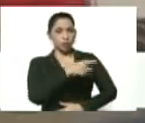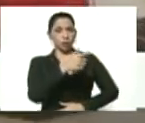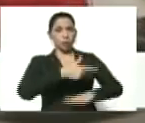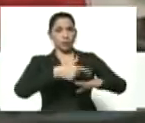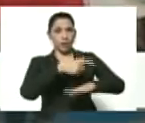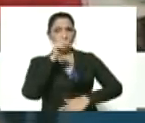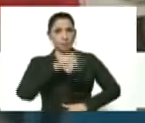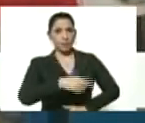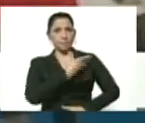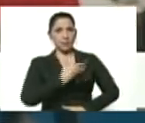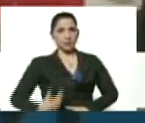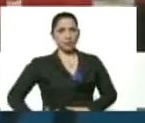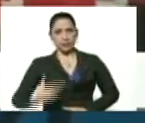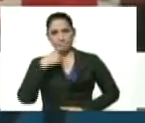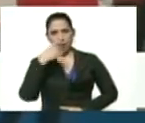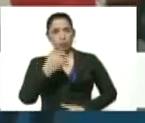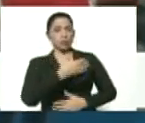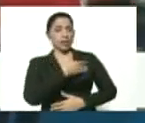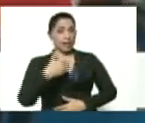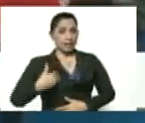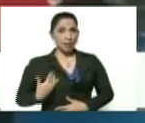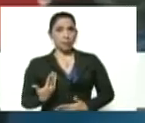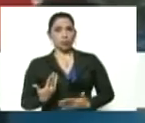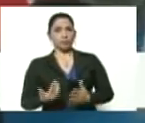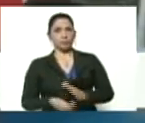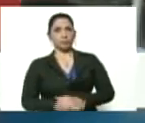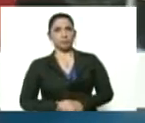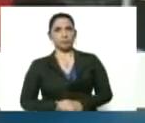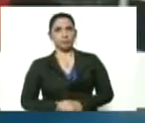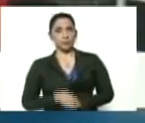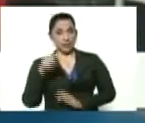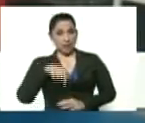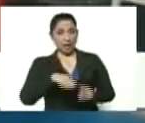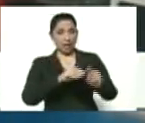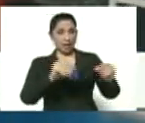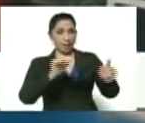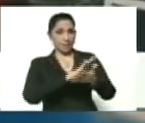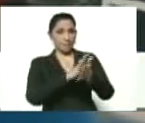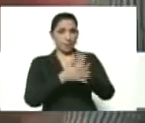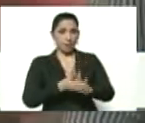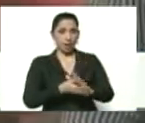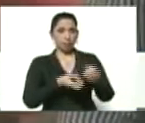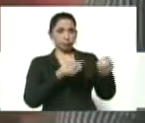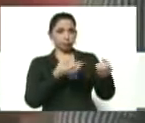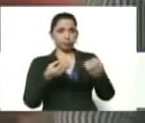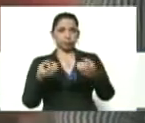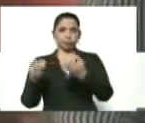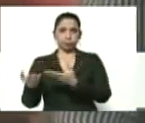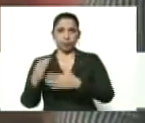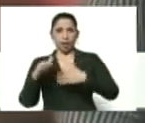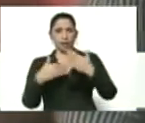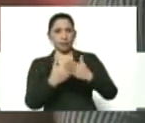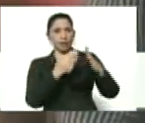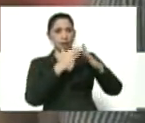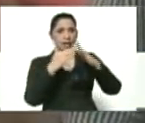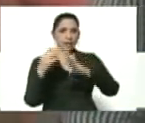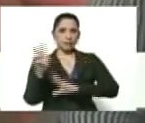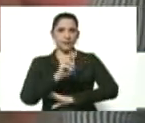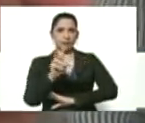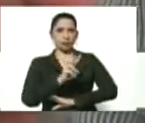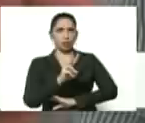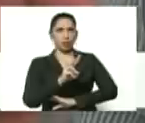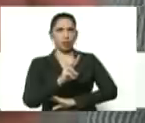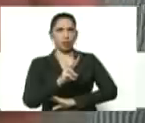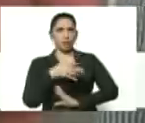presidente y queremos extenderle que esta harina va a llegar a cada uno de los hogares venezolanos para así